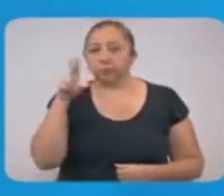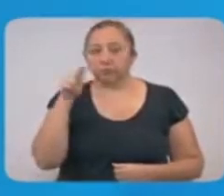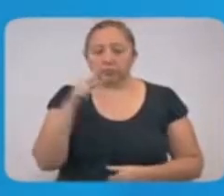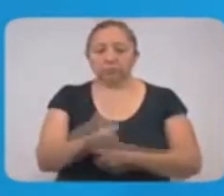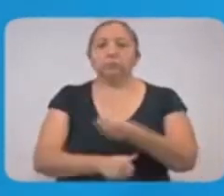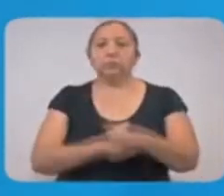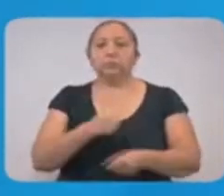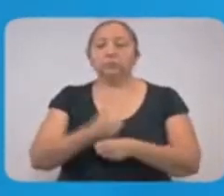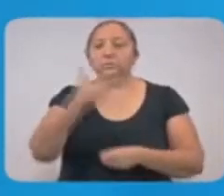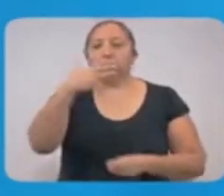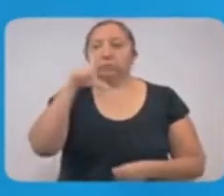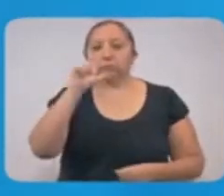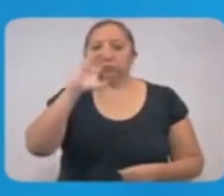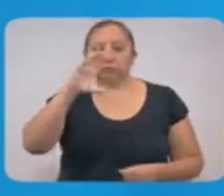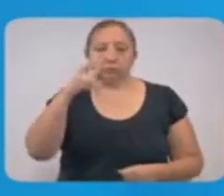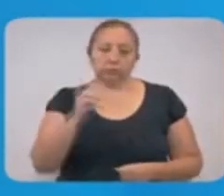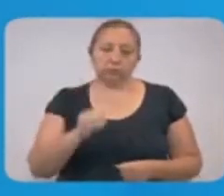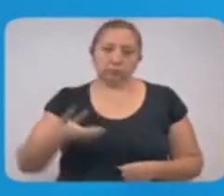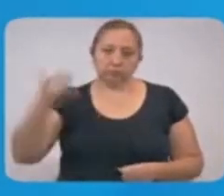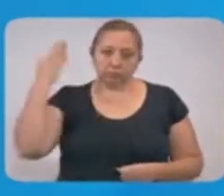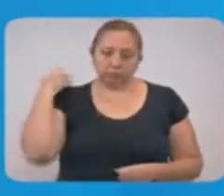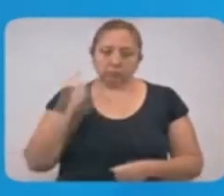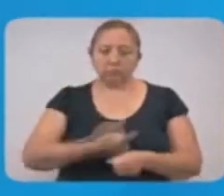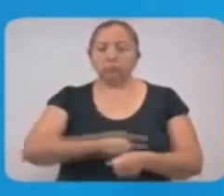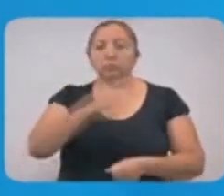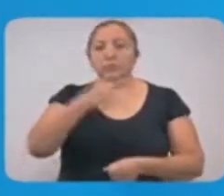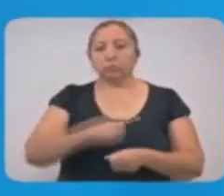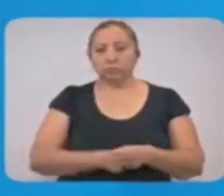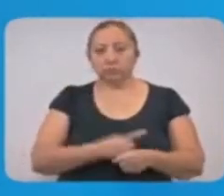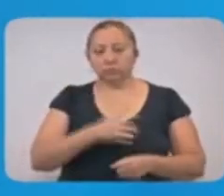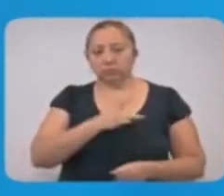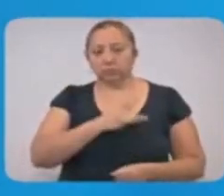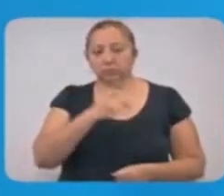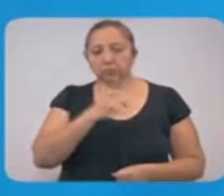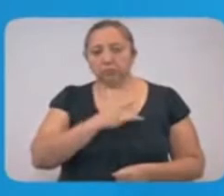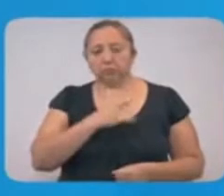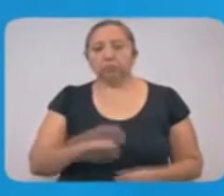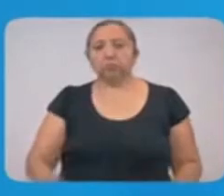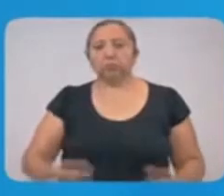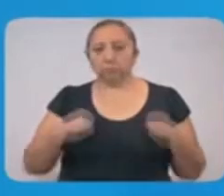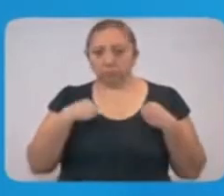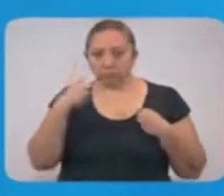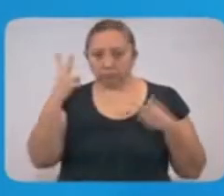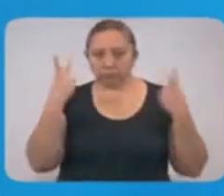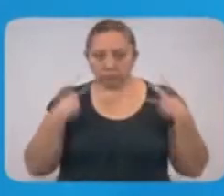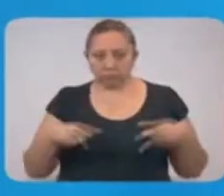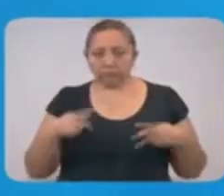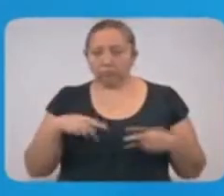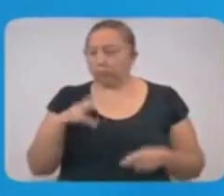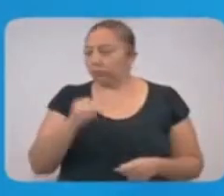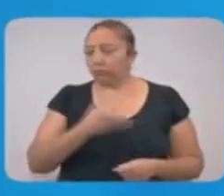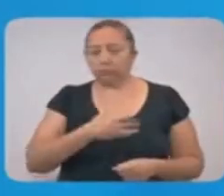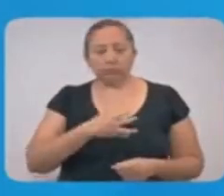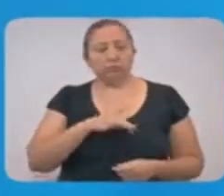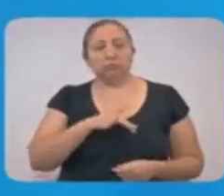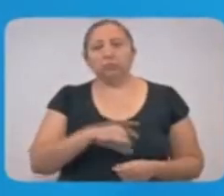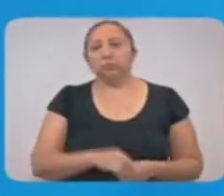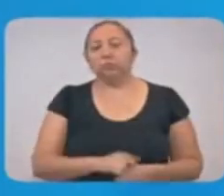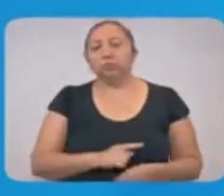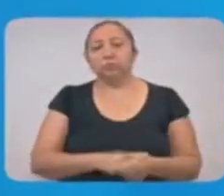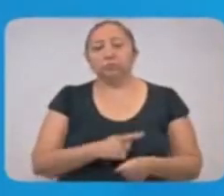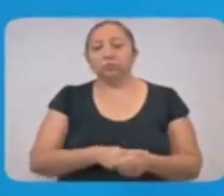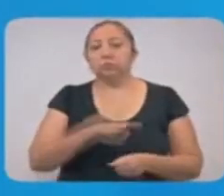80 años de Jalachó, con antecedentes de hipertensión y enfermedad cardíaca. Vivía con 2 personas que no tienen síntomas.